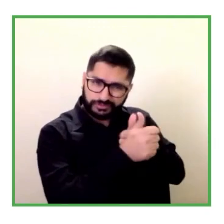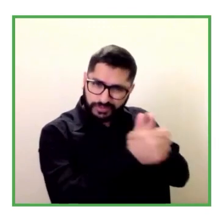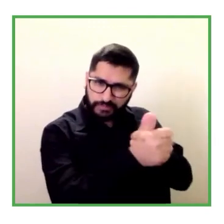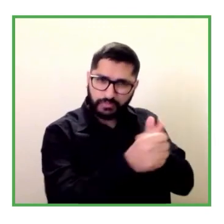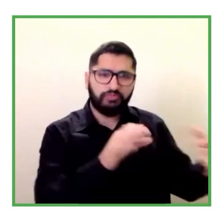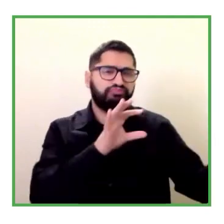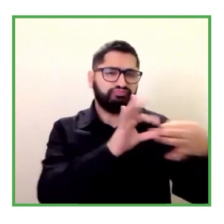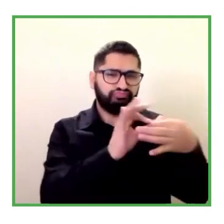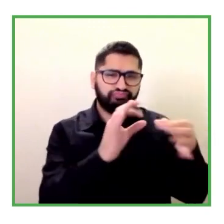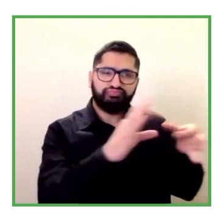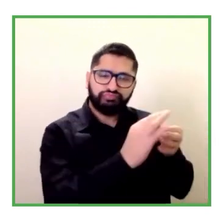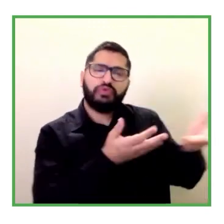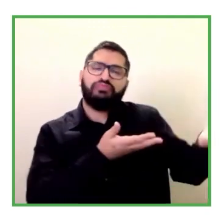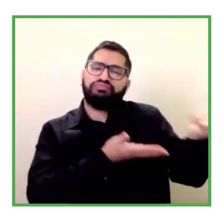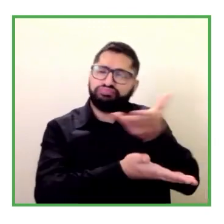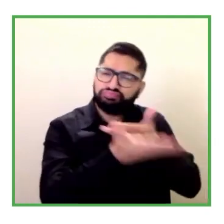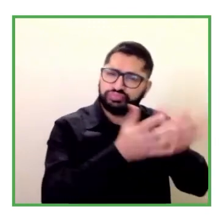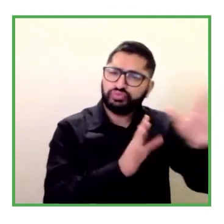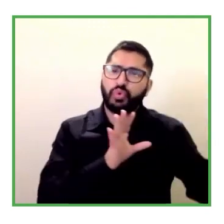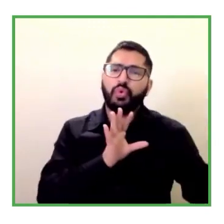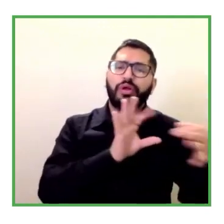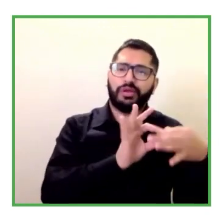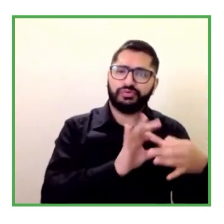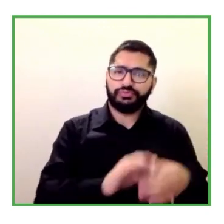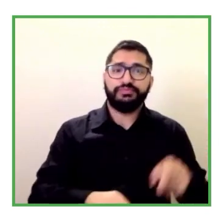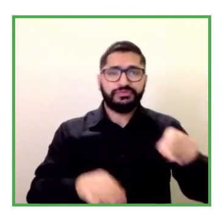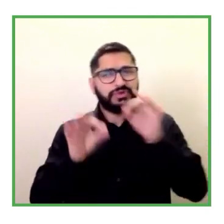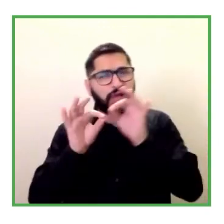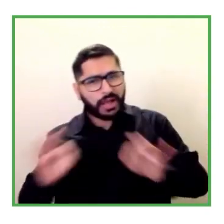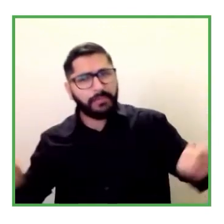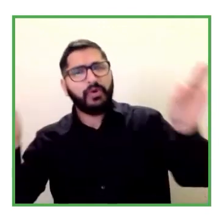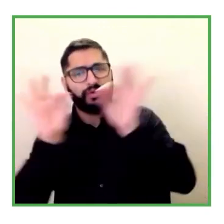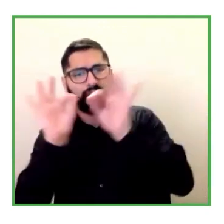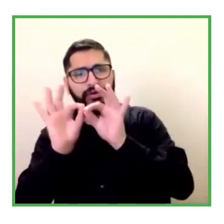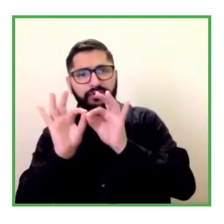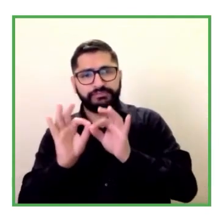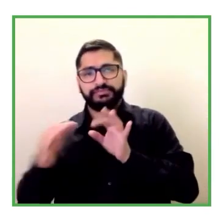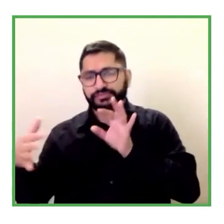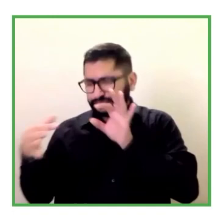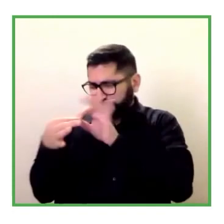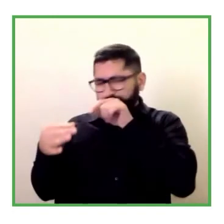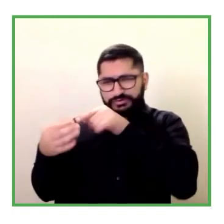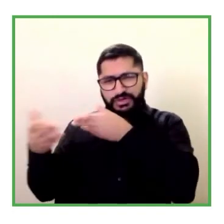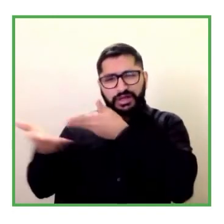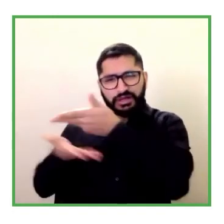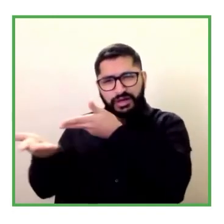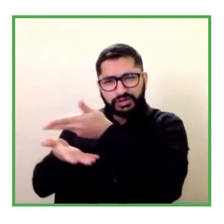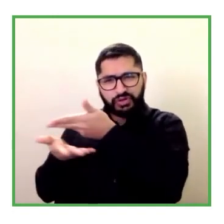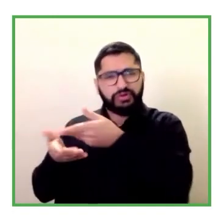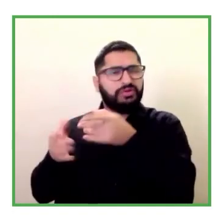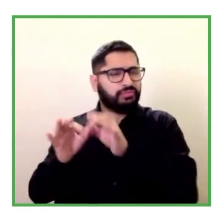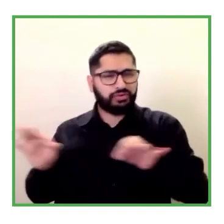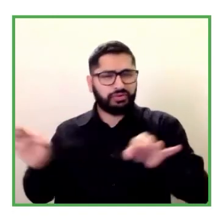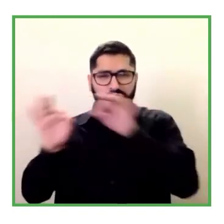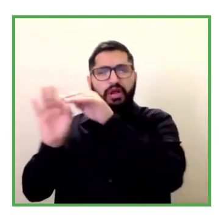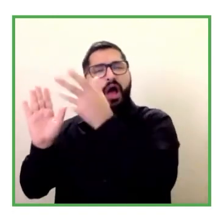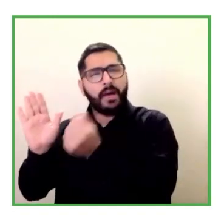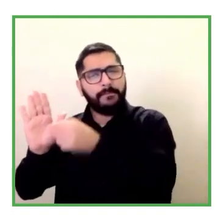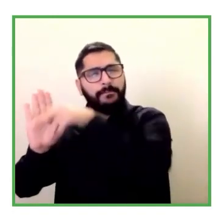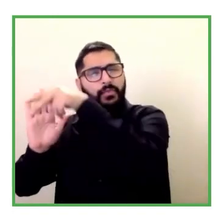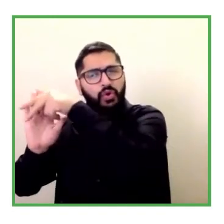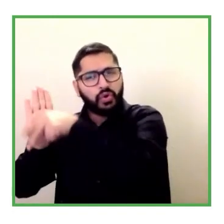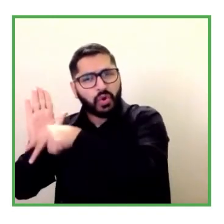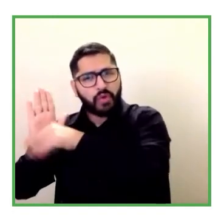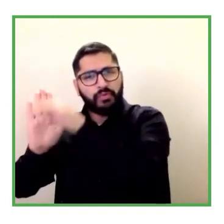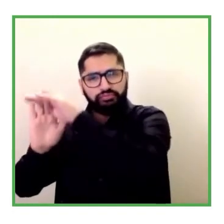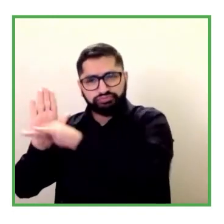importante considerar también desde el punto de vista normativo hoy día nosotros en Chile estamos estudiando la implementación de